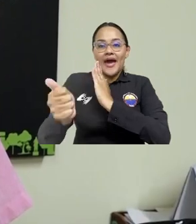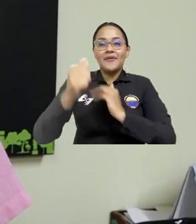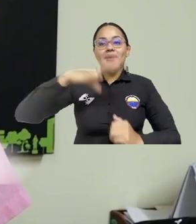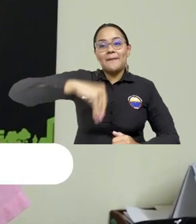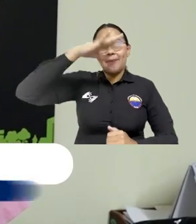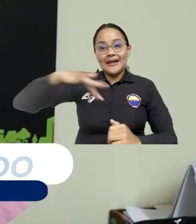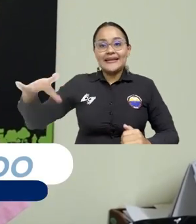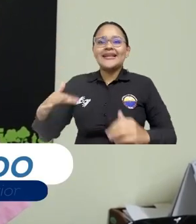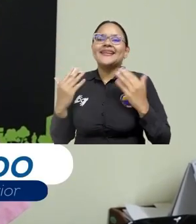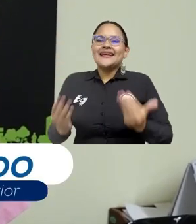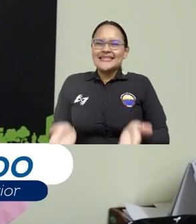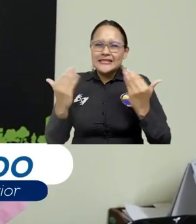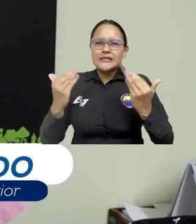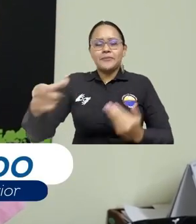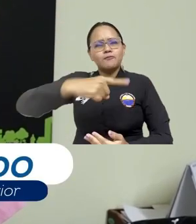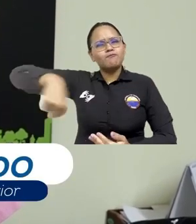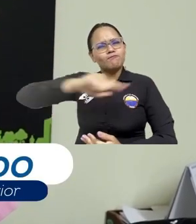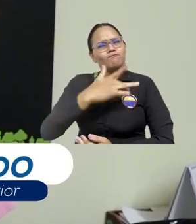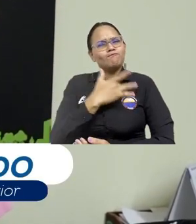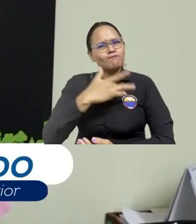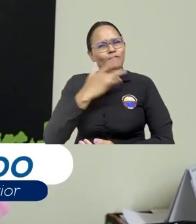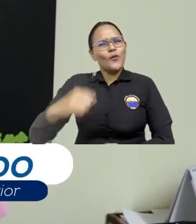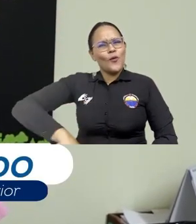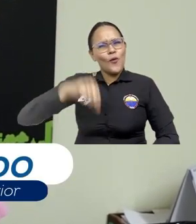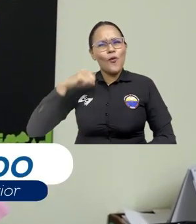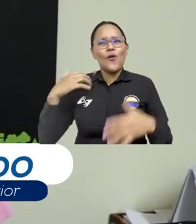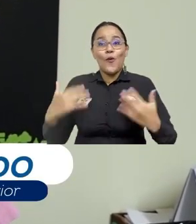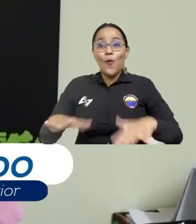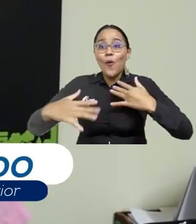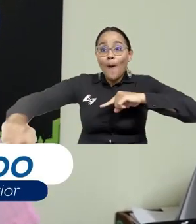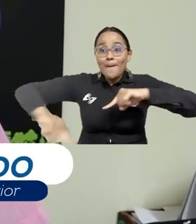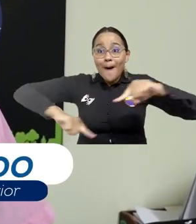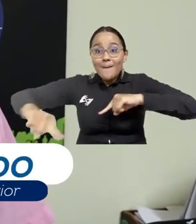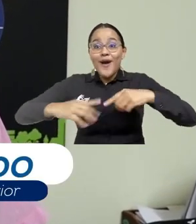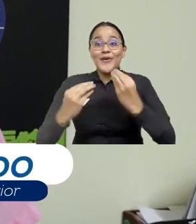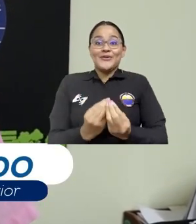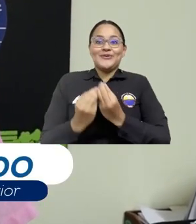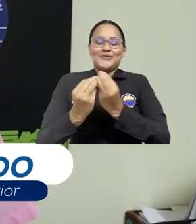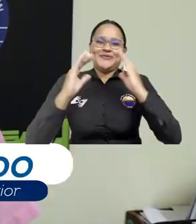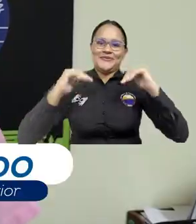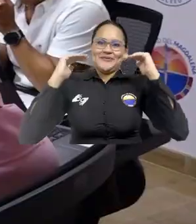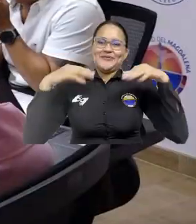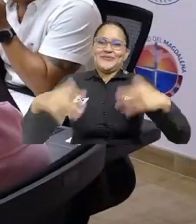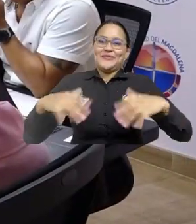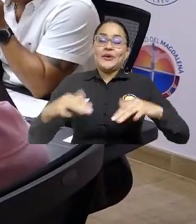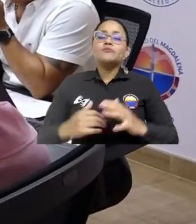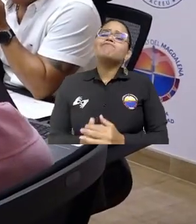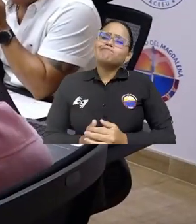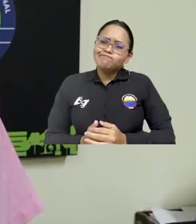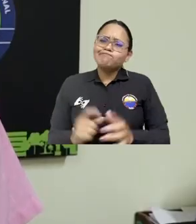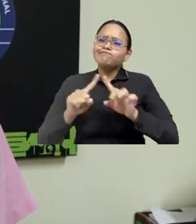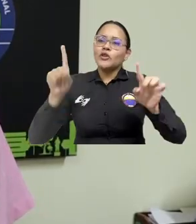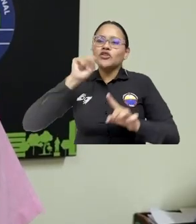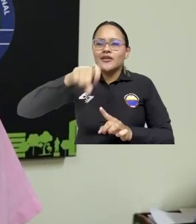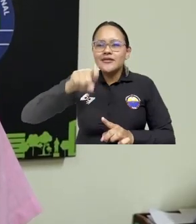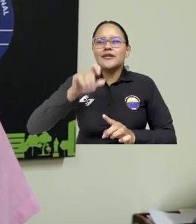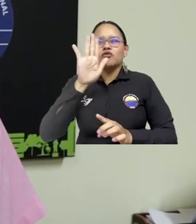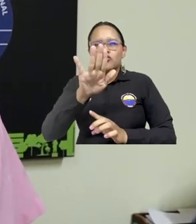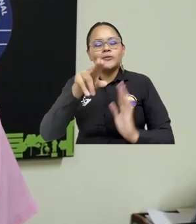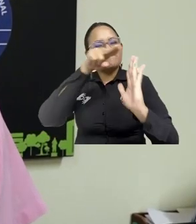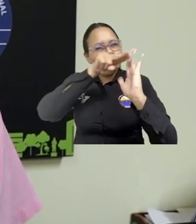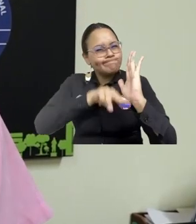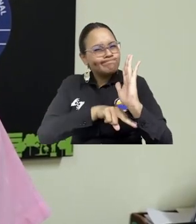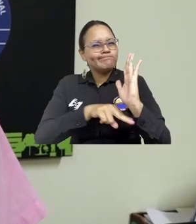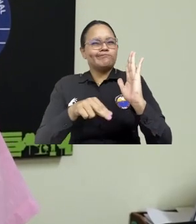Talento Magdalena es una de las cosas en las que más nos sentimos orgullosos de esta administración y este Consejo Superior, pero teníamos que poner algunos